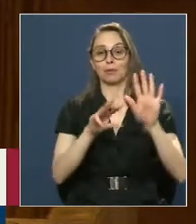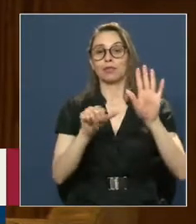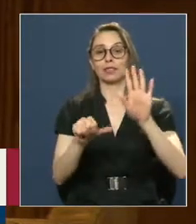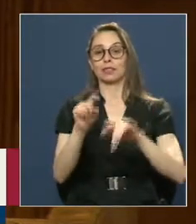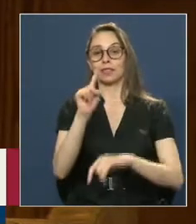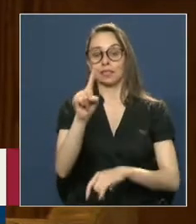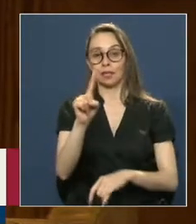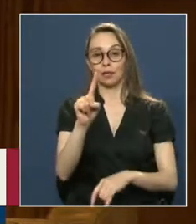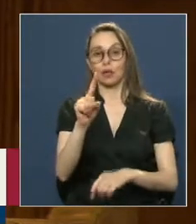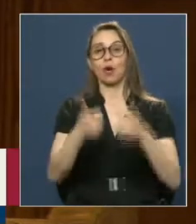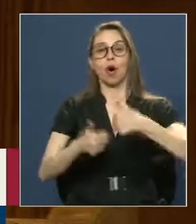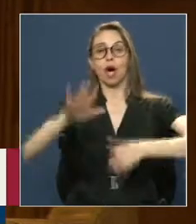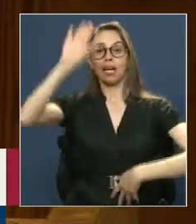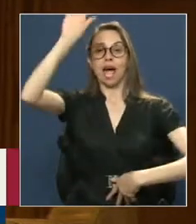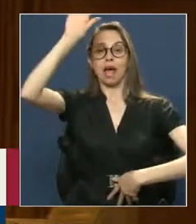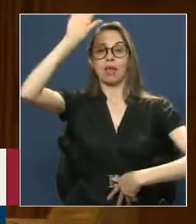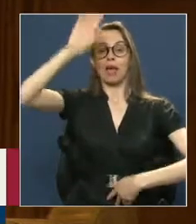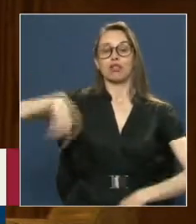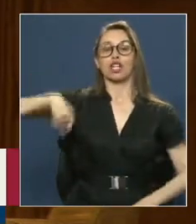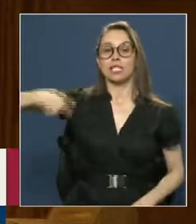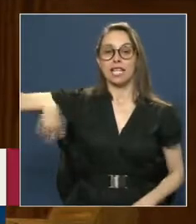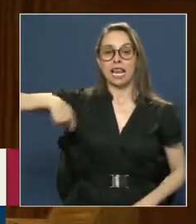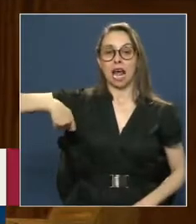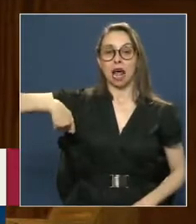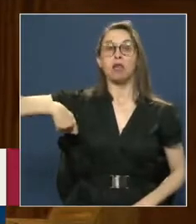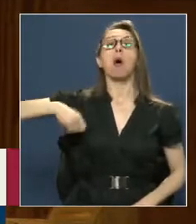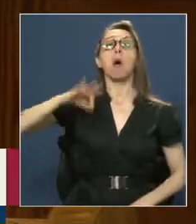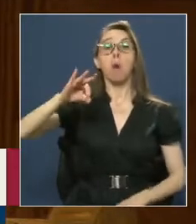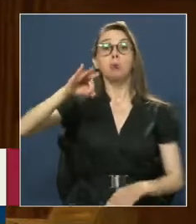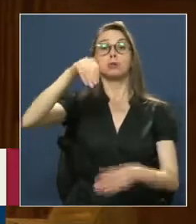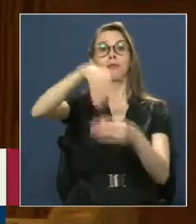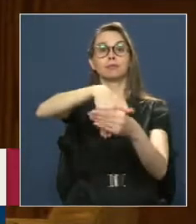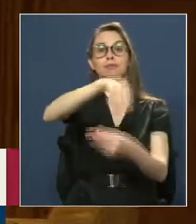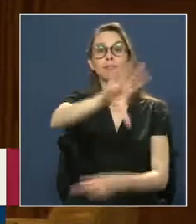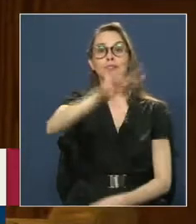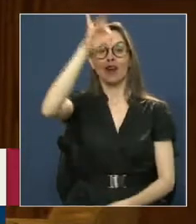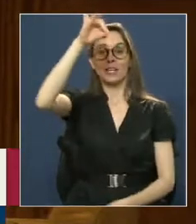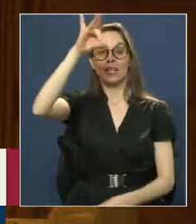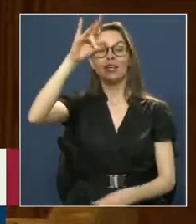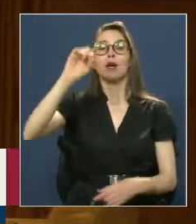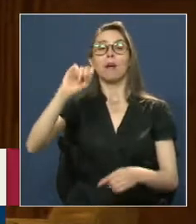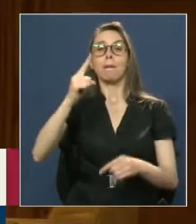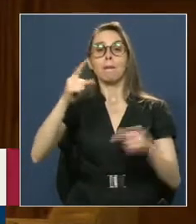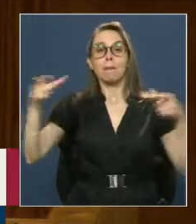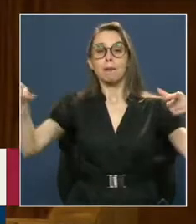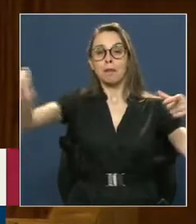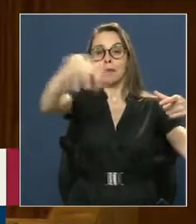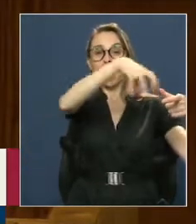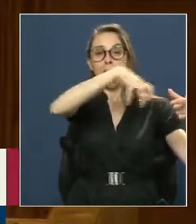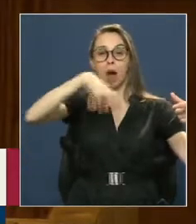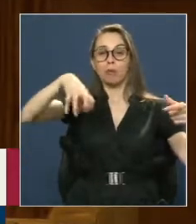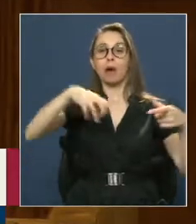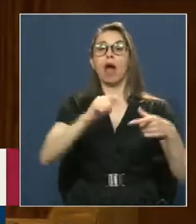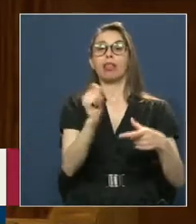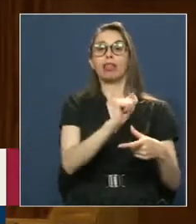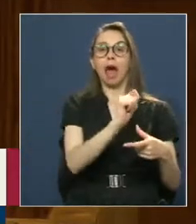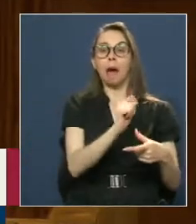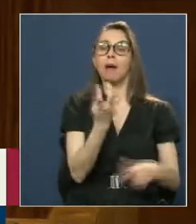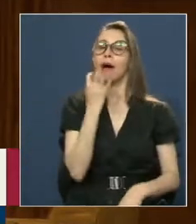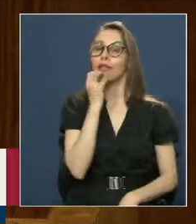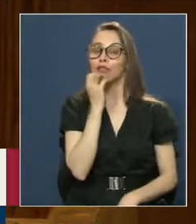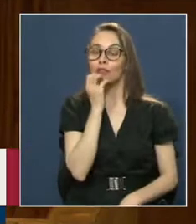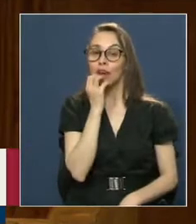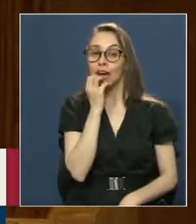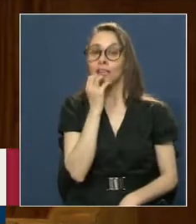se presentó como candidato a senador Y resultó electo por la primera agrupación provincial de Tarapacay y Antofagasta